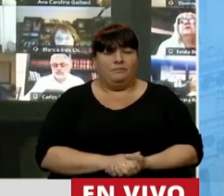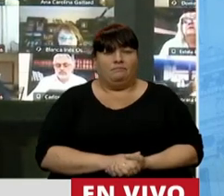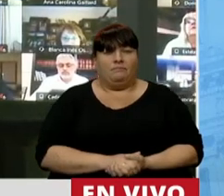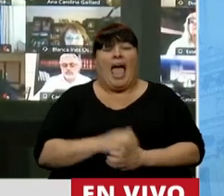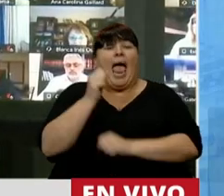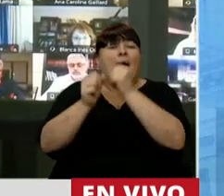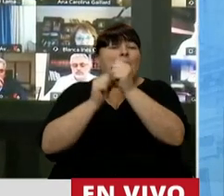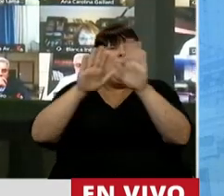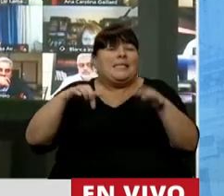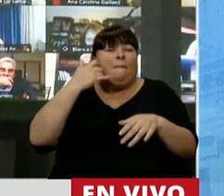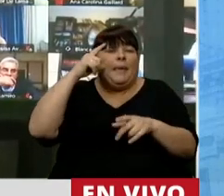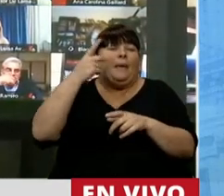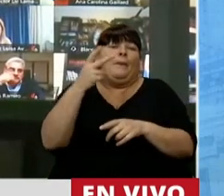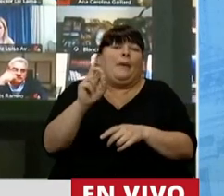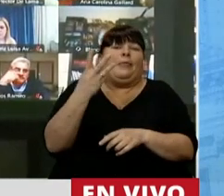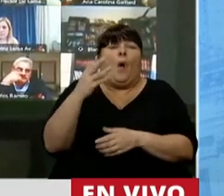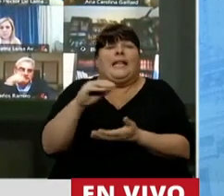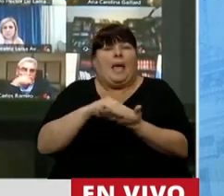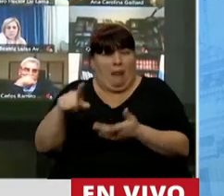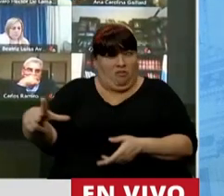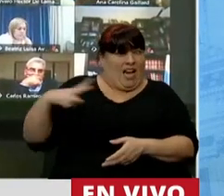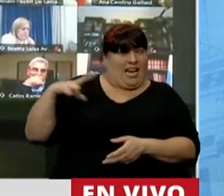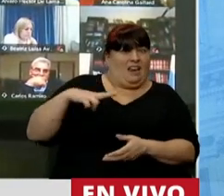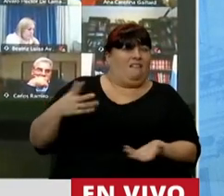Una PyME que tiene 20, 40 empleados,